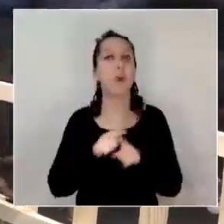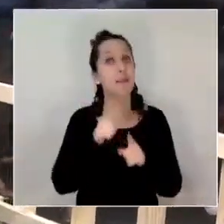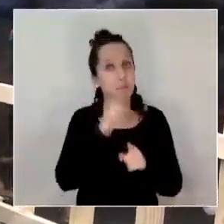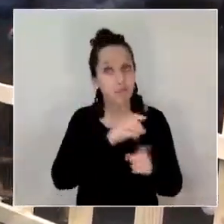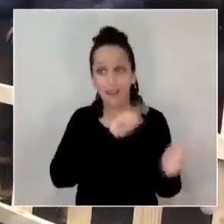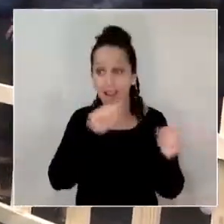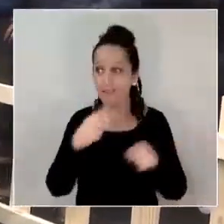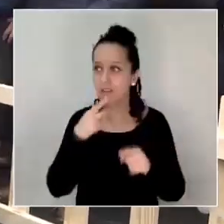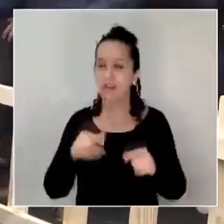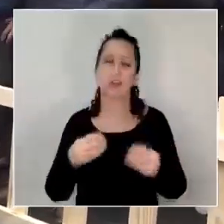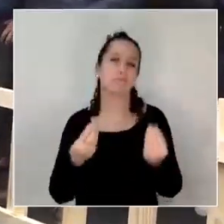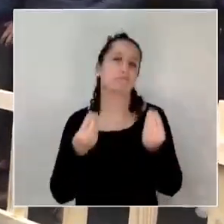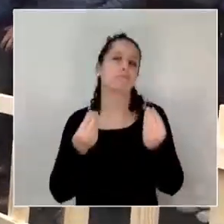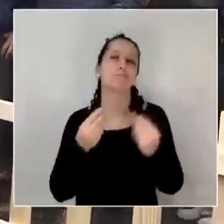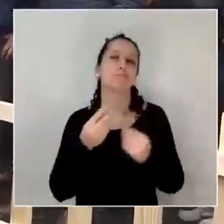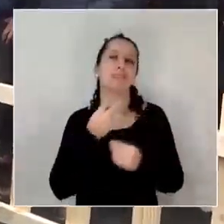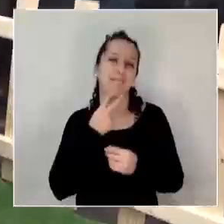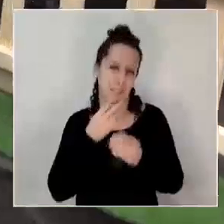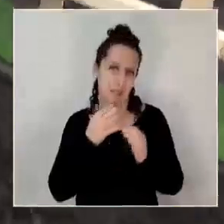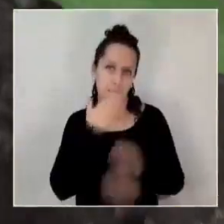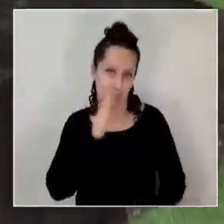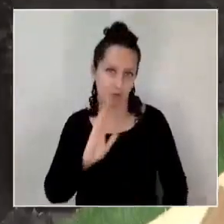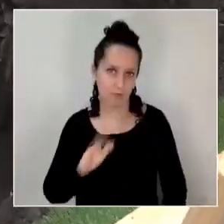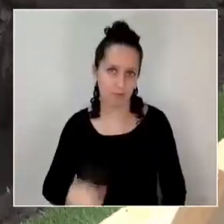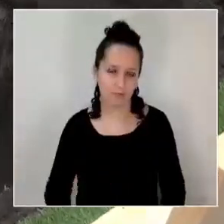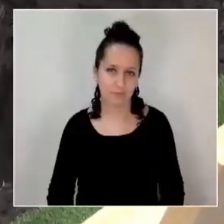los futuros habitantes de este condominio.